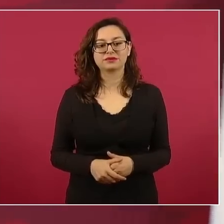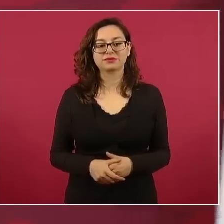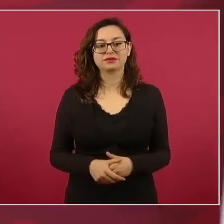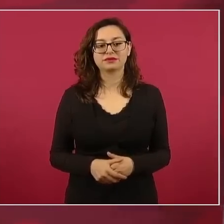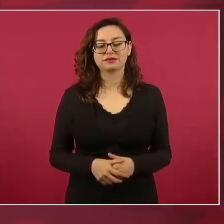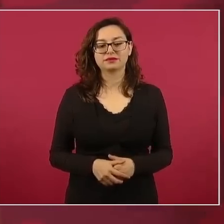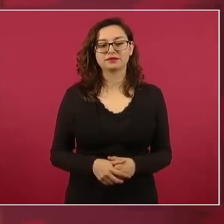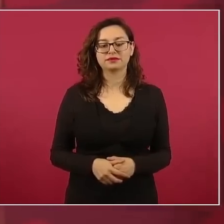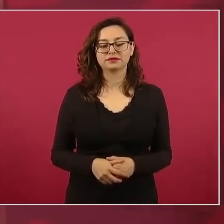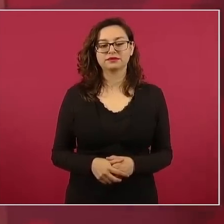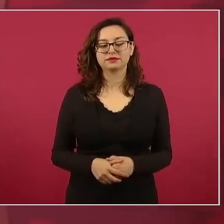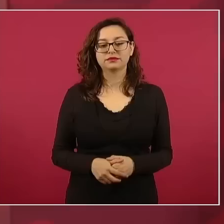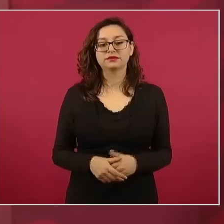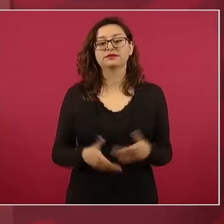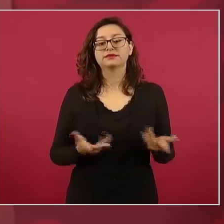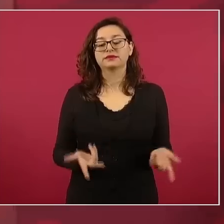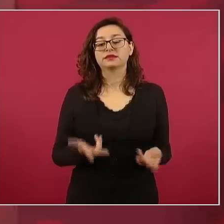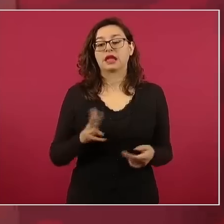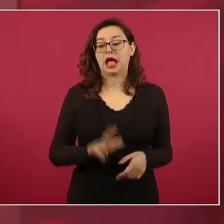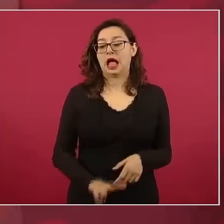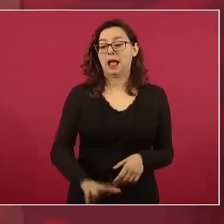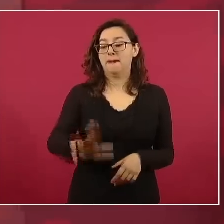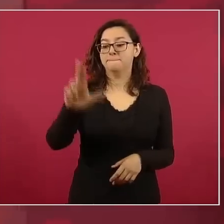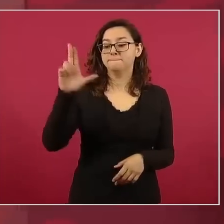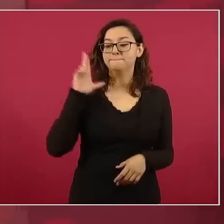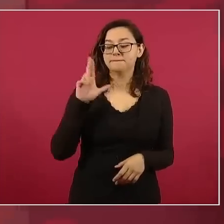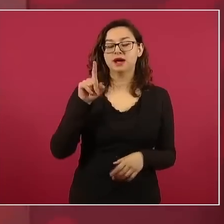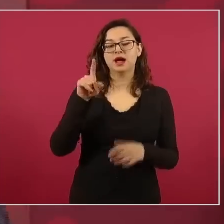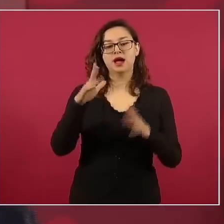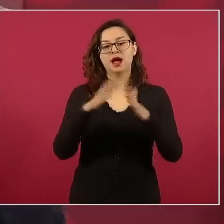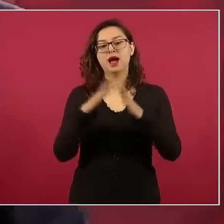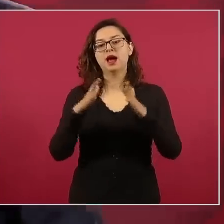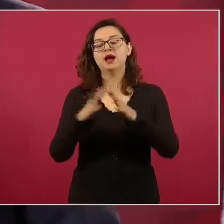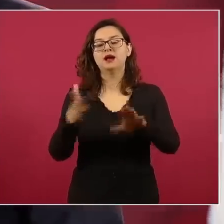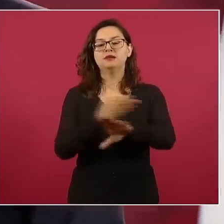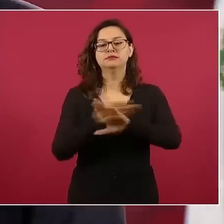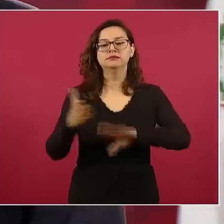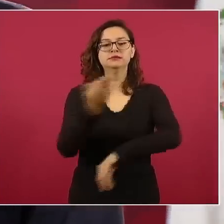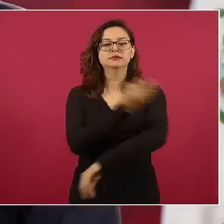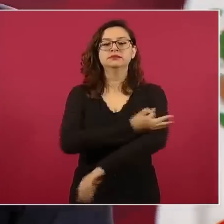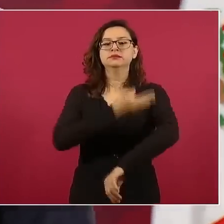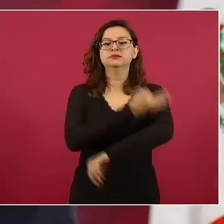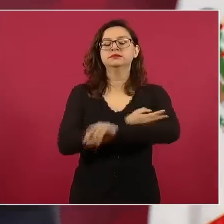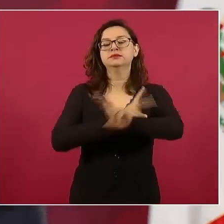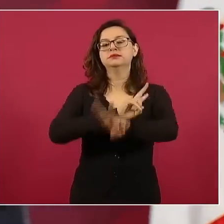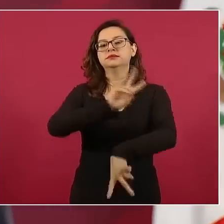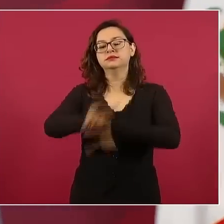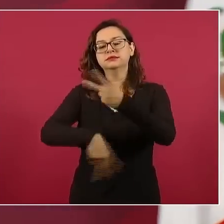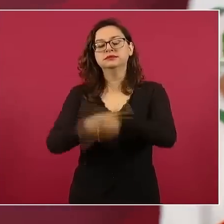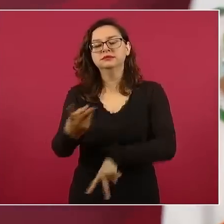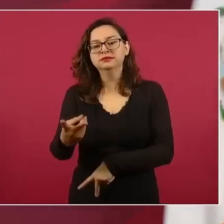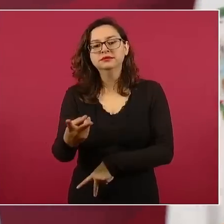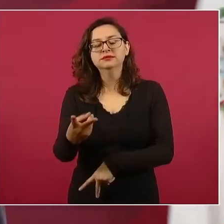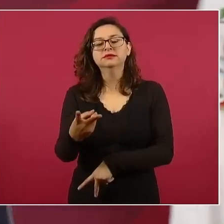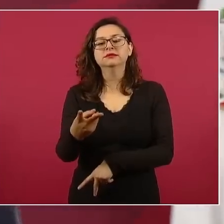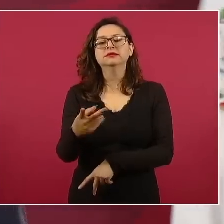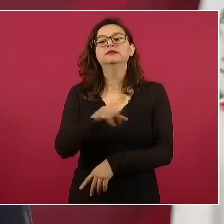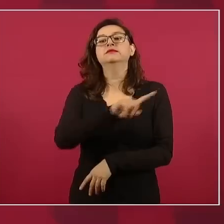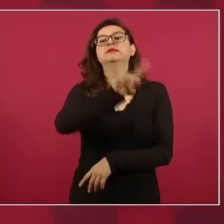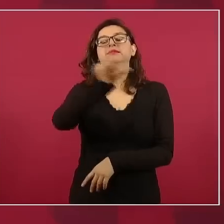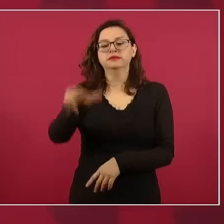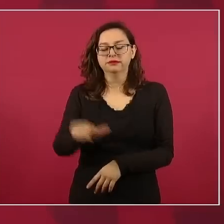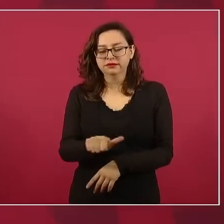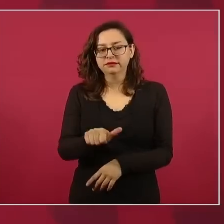cuando fuimos a la Casa Blanca por la tarde, estuvimos en los monumentos